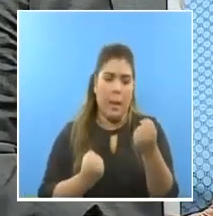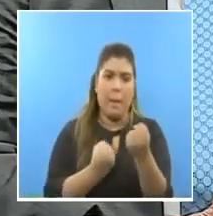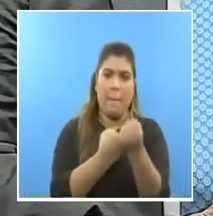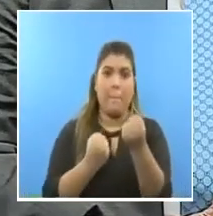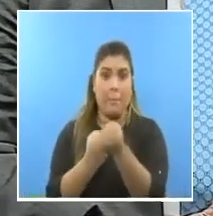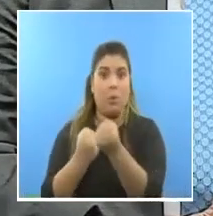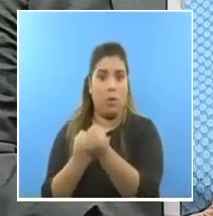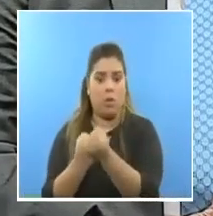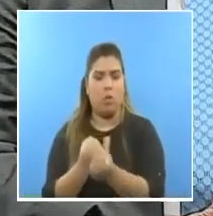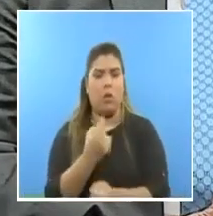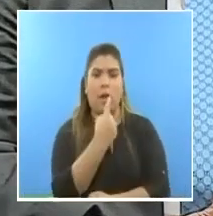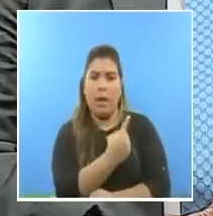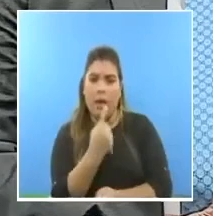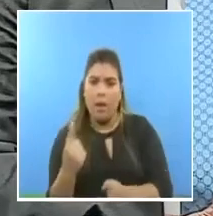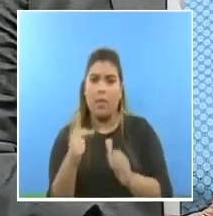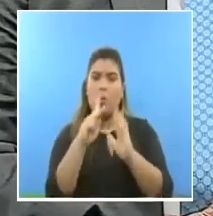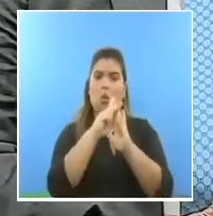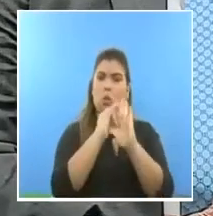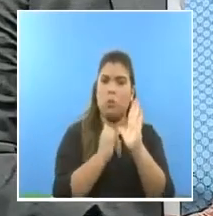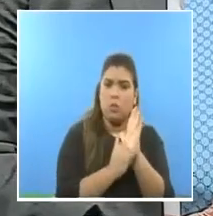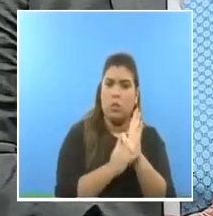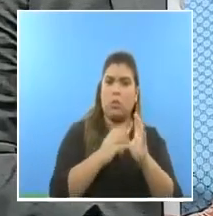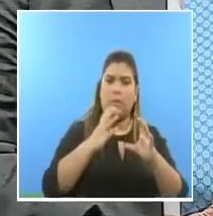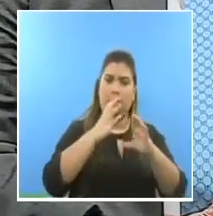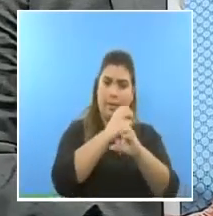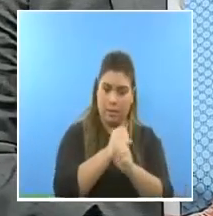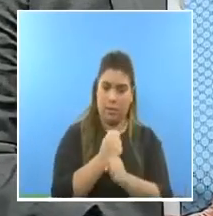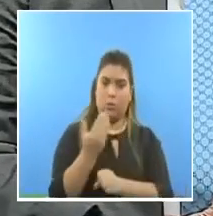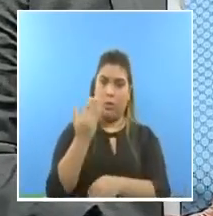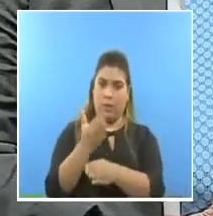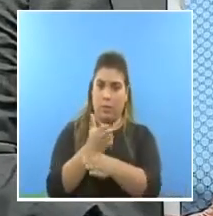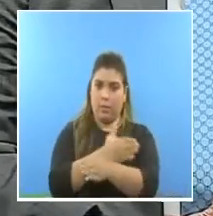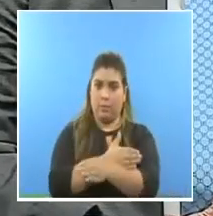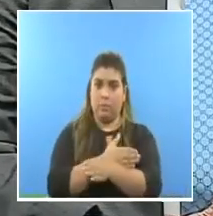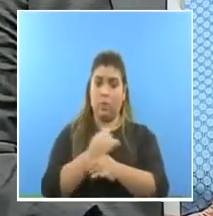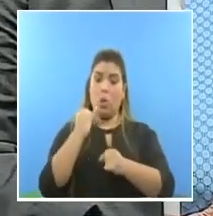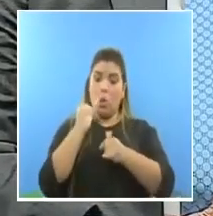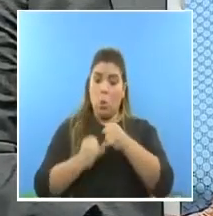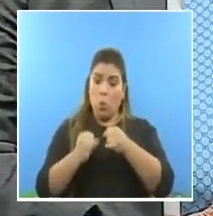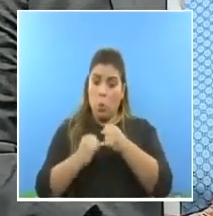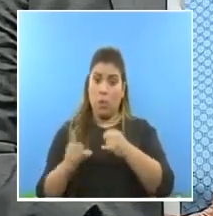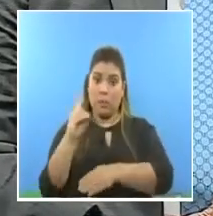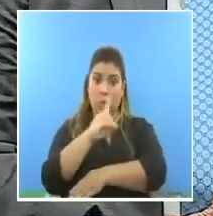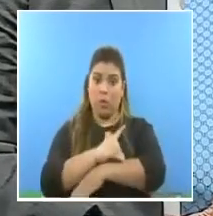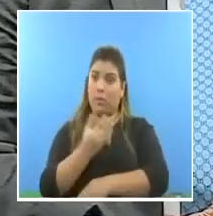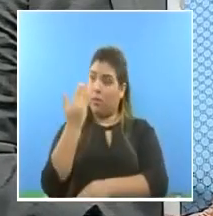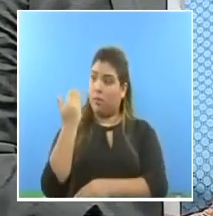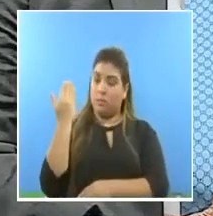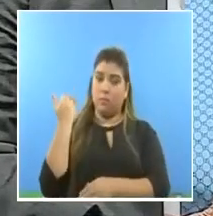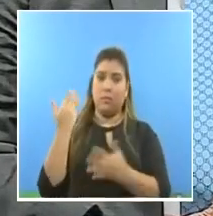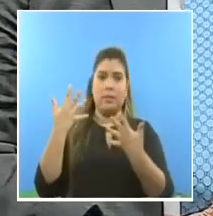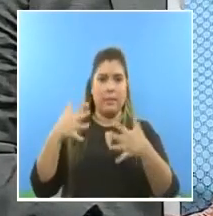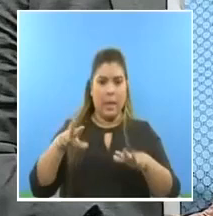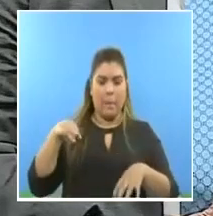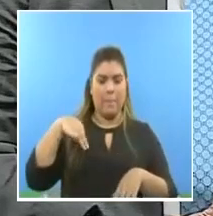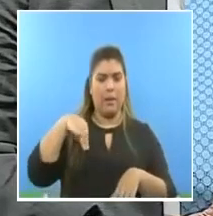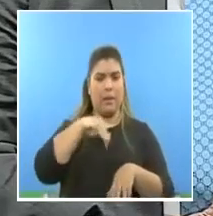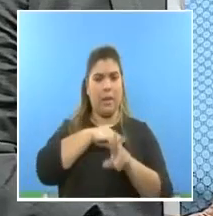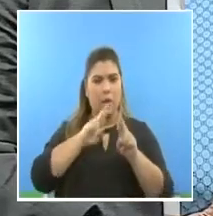elementos que se han tenido a bien poner en práctica. En los últimos días hemos estado realizando